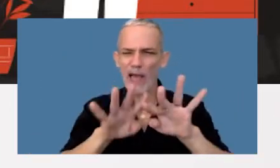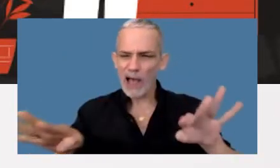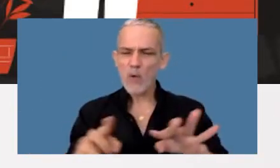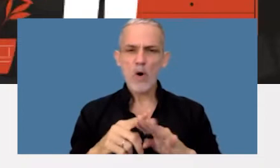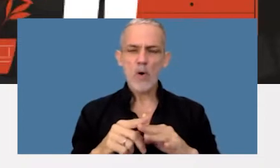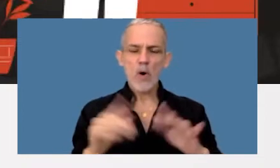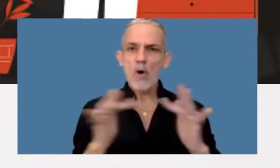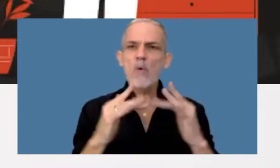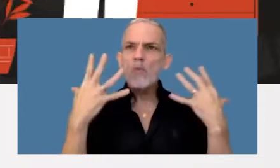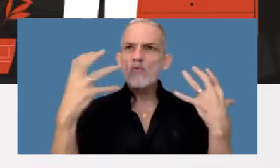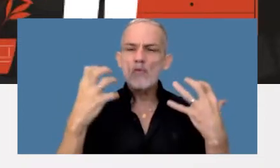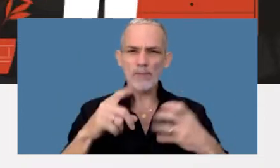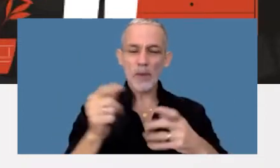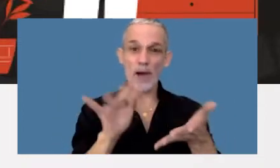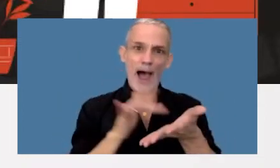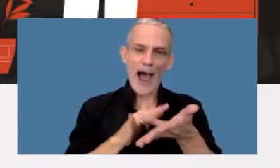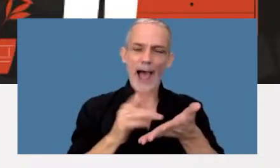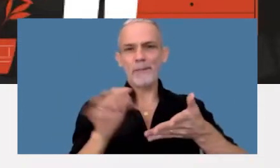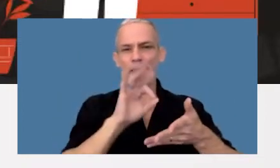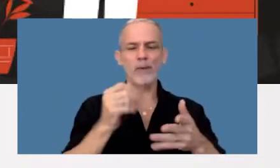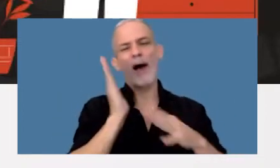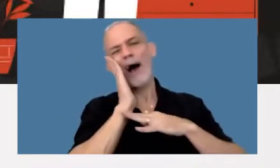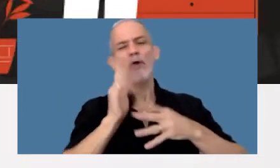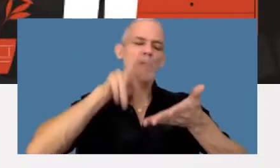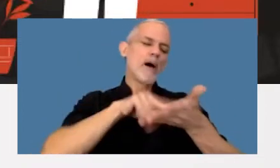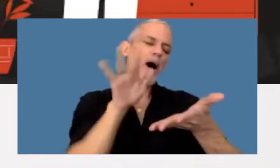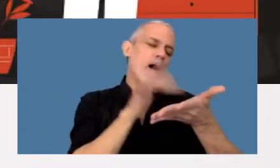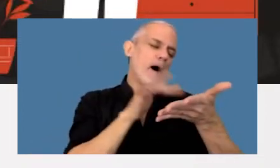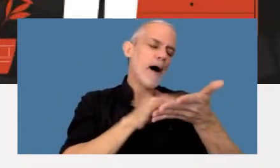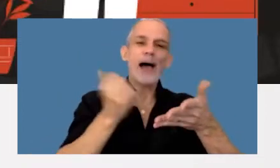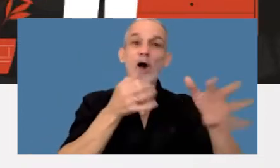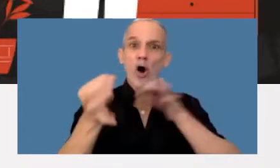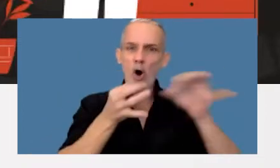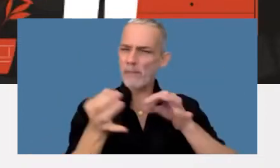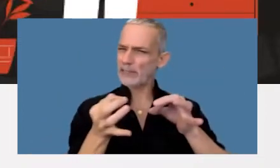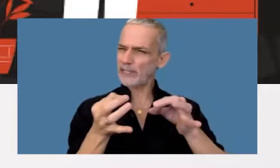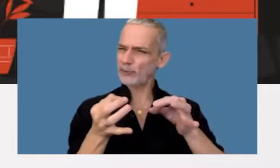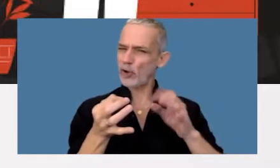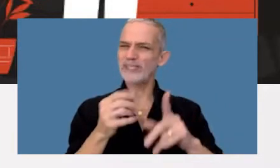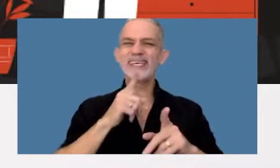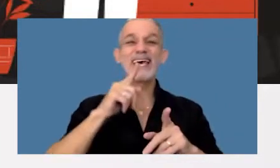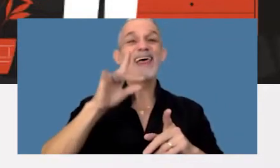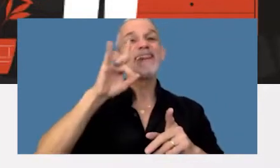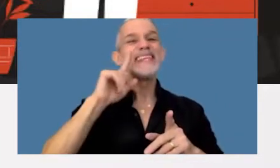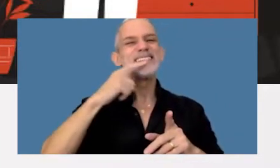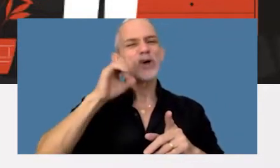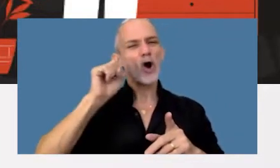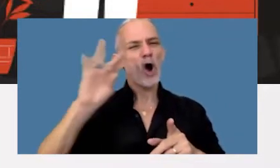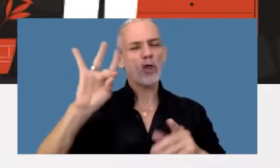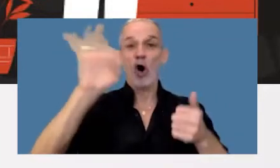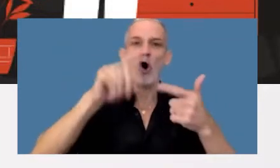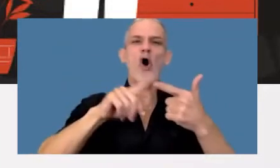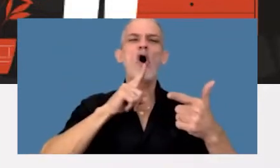hiperconectados se van a dormir con el iPad o con la tableta y tienen conversaciones vía Discord o Twitch